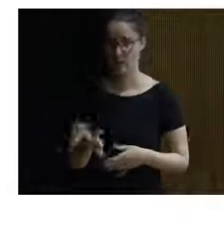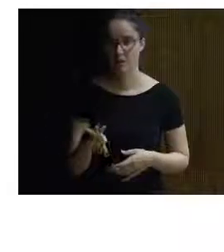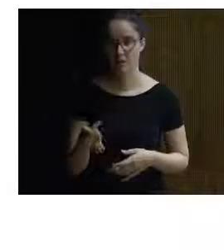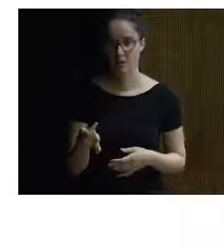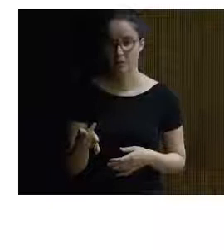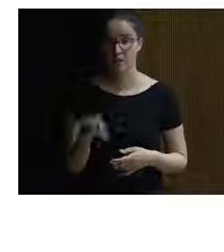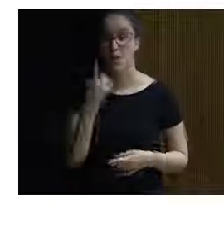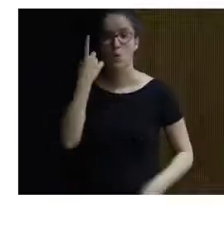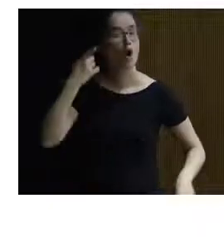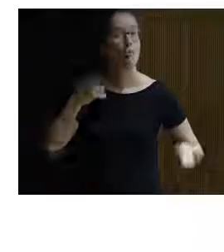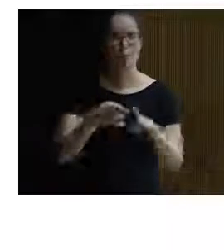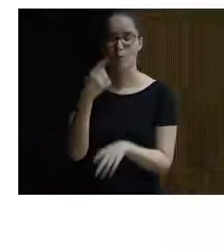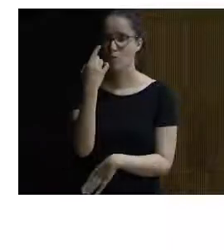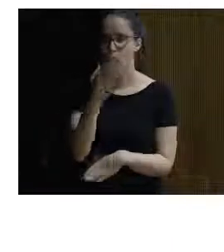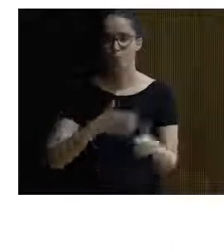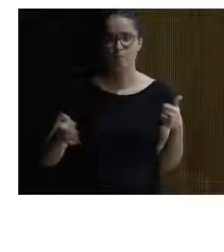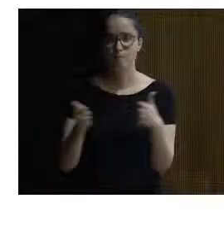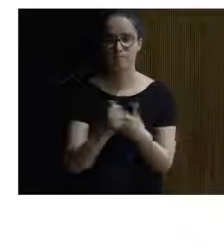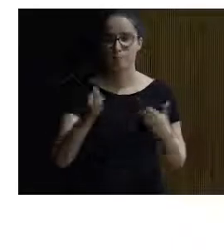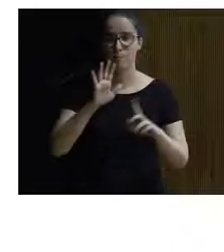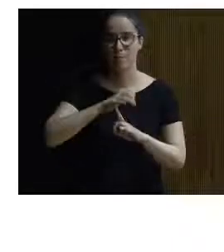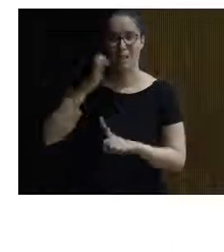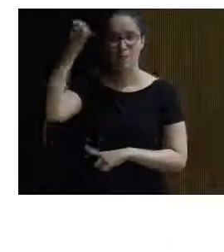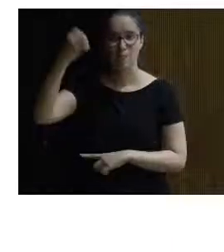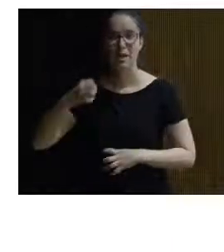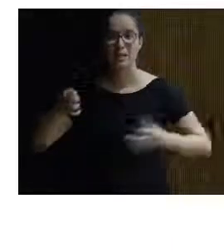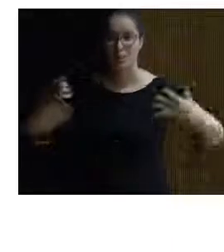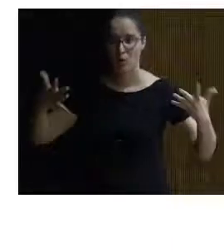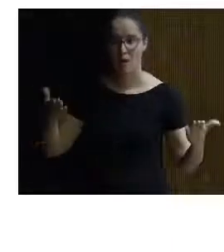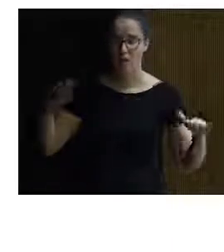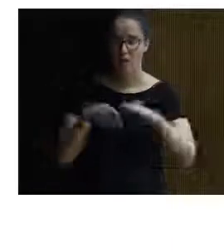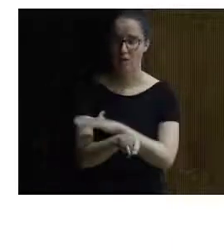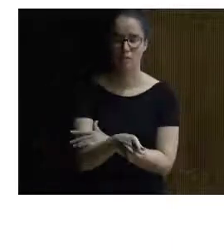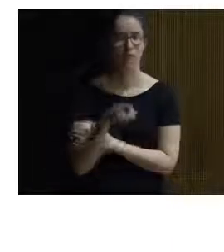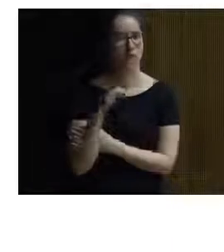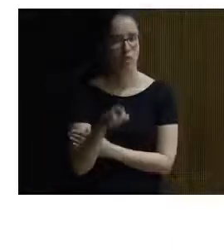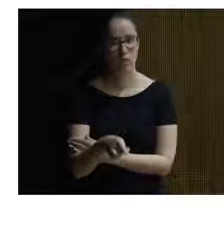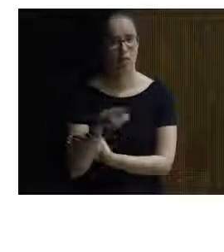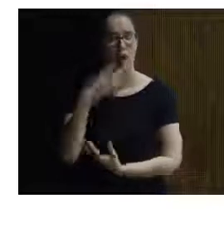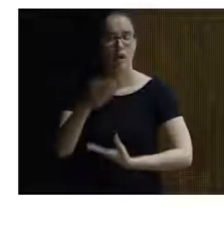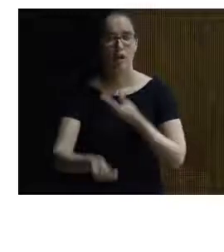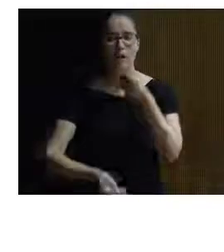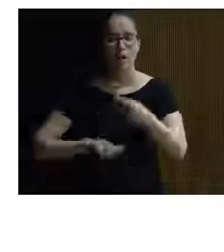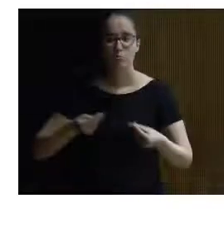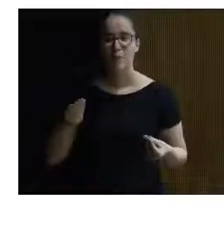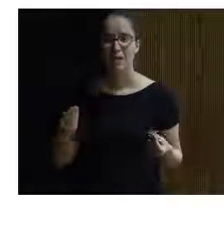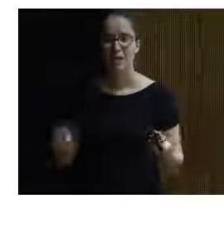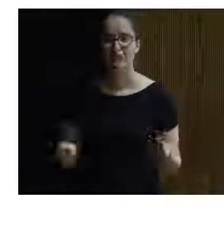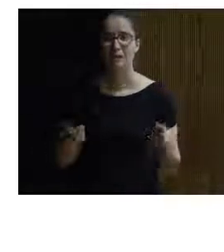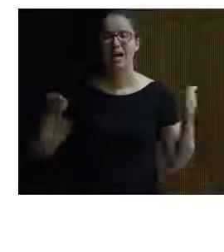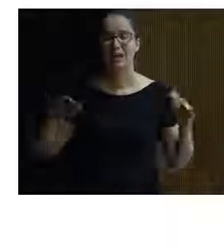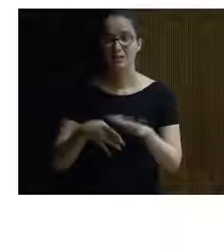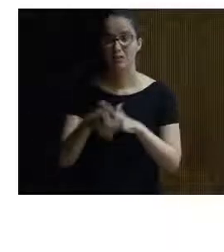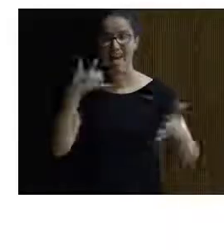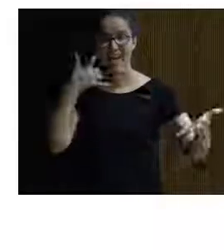uno de los objetivos del parque de la prehistoria es sobre todo la accesibilidad es decir hacer un poco accesible el